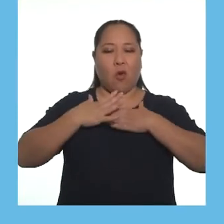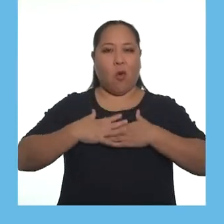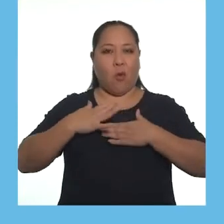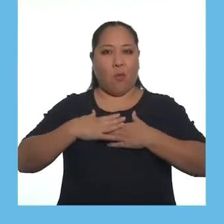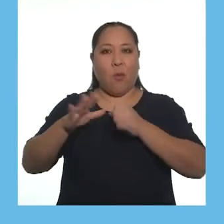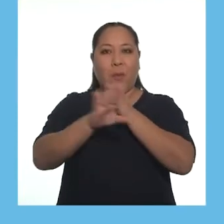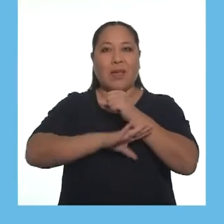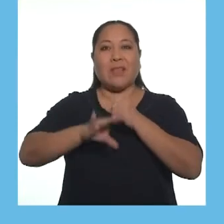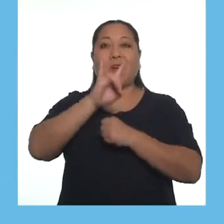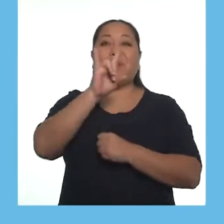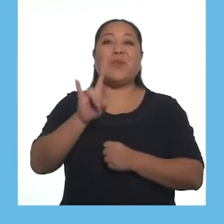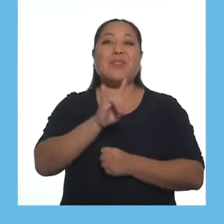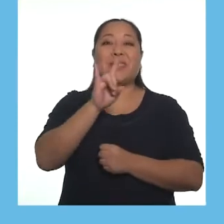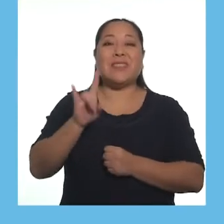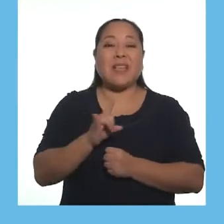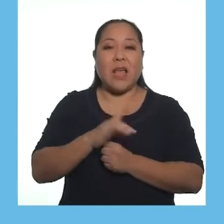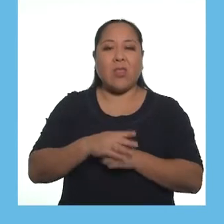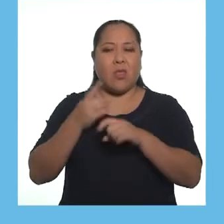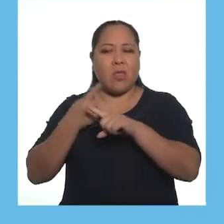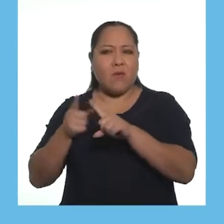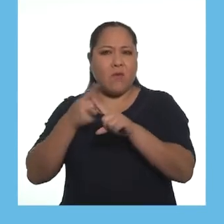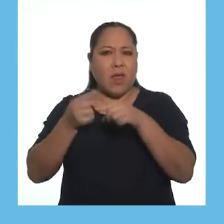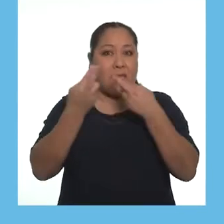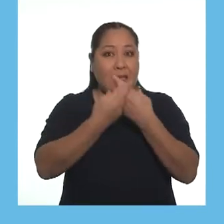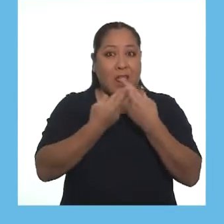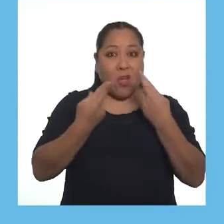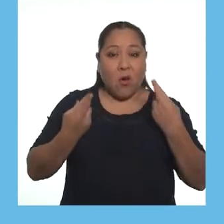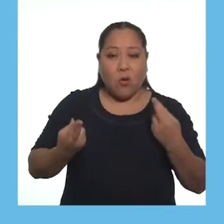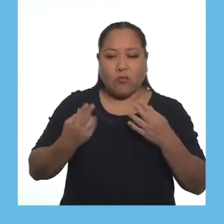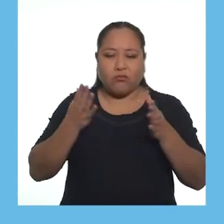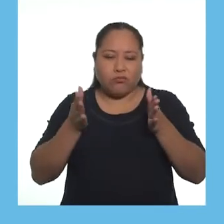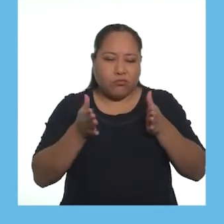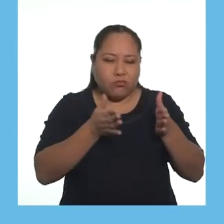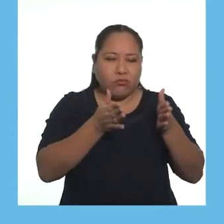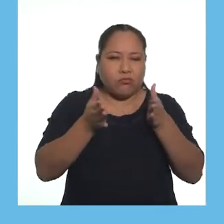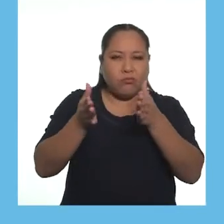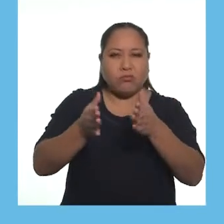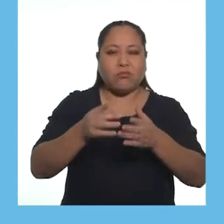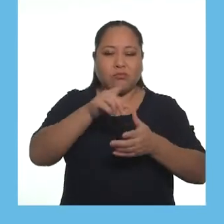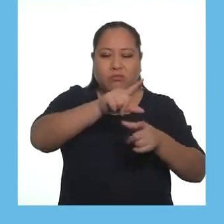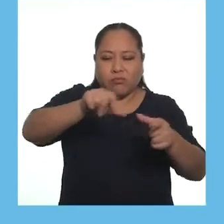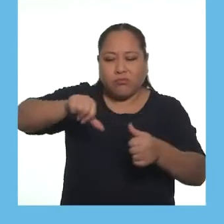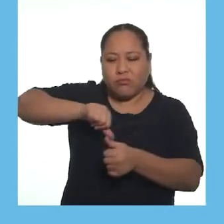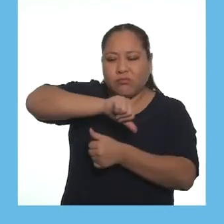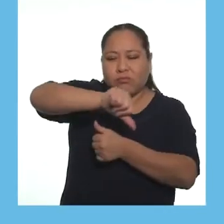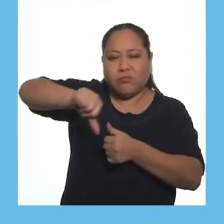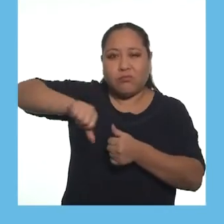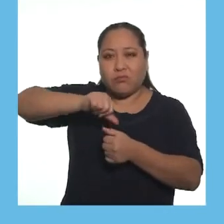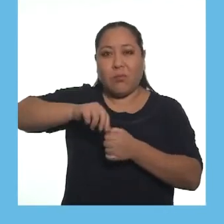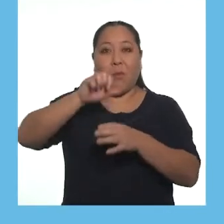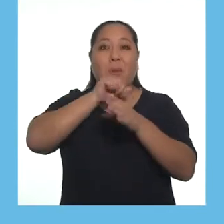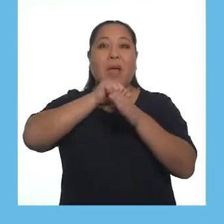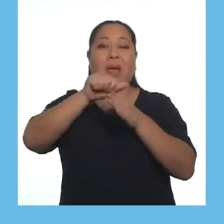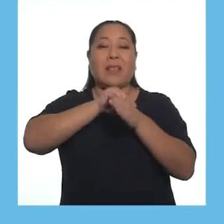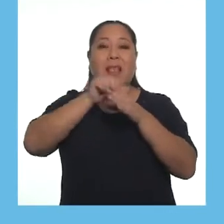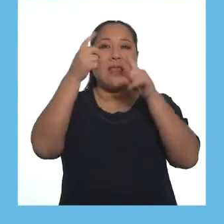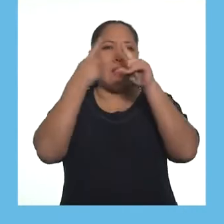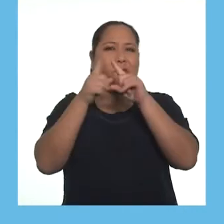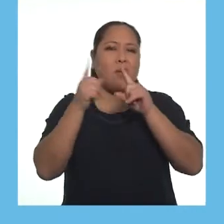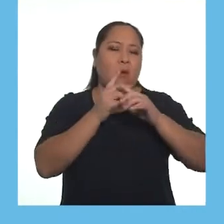motrices básicas, utilizando recursos para su coordinación y orientación en el espacio,